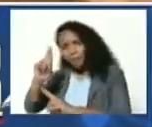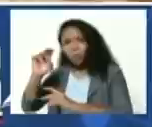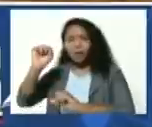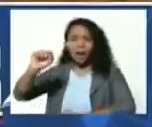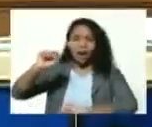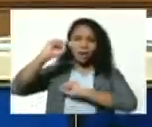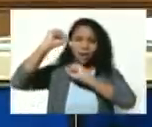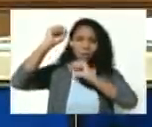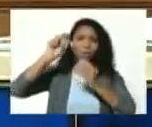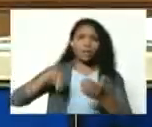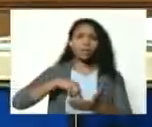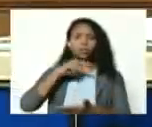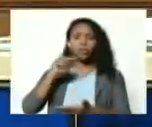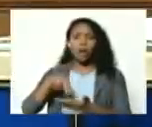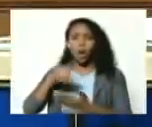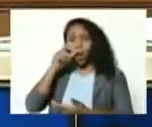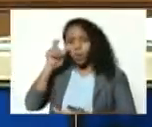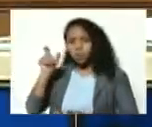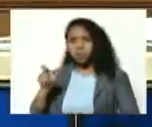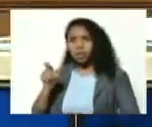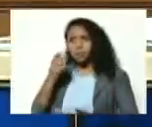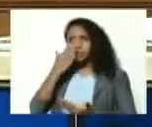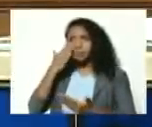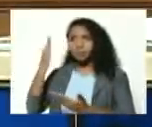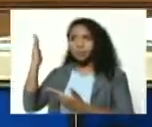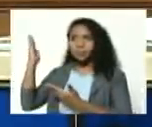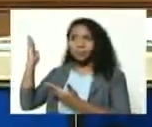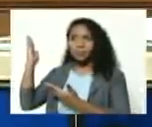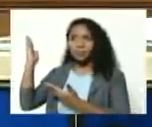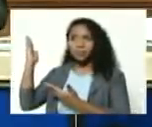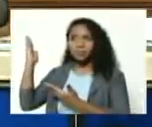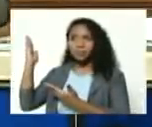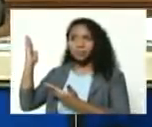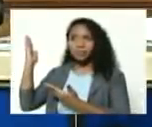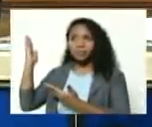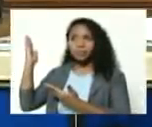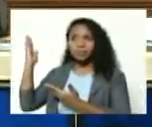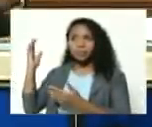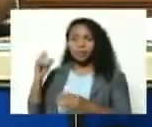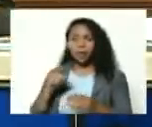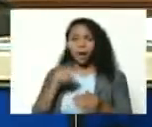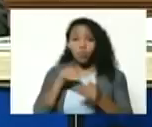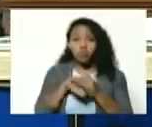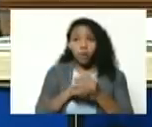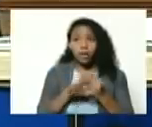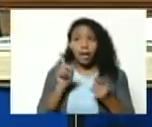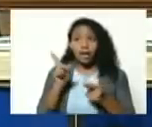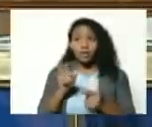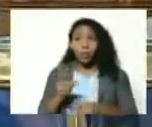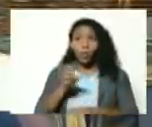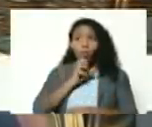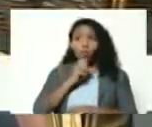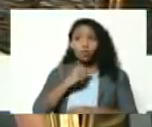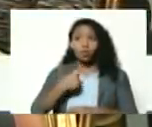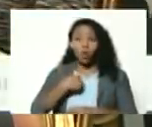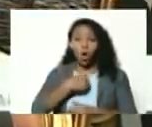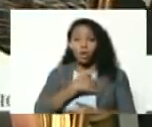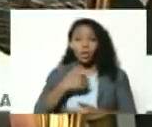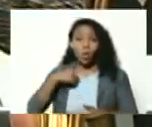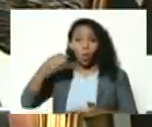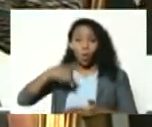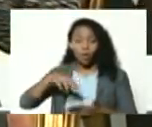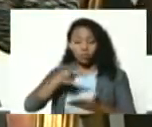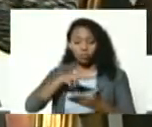nacional Briseño Guerrero toma agarra aquí me las tienes ahí esto vale oro lo quiero leer hoy